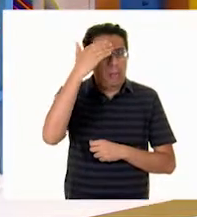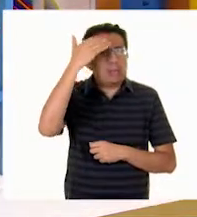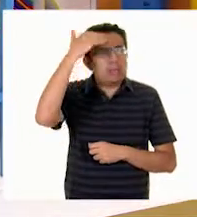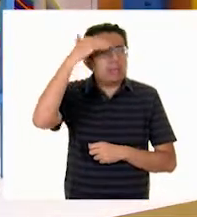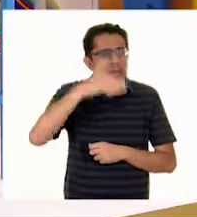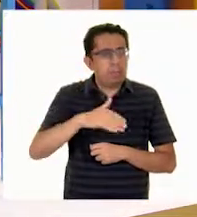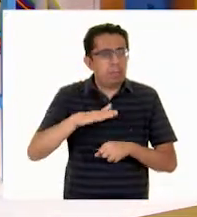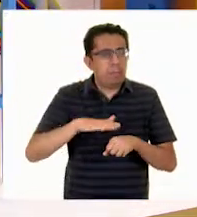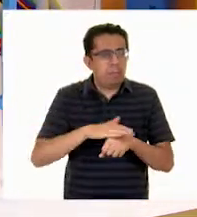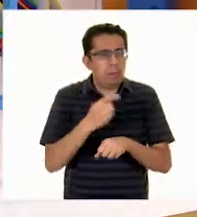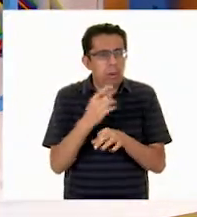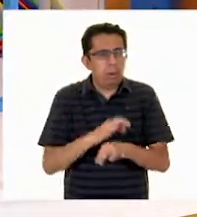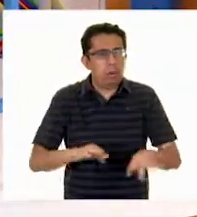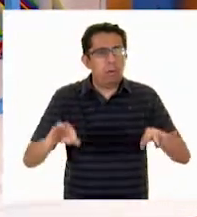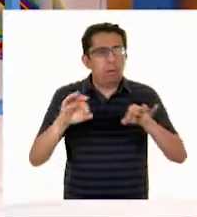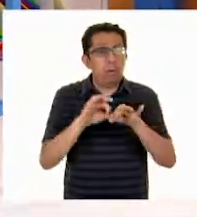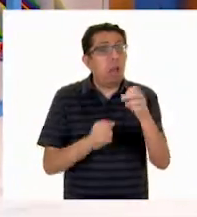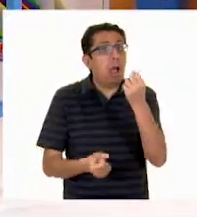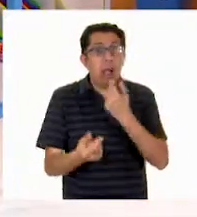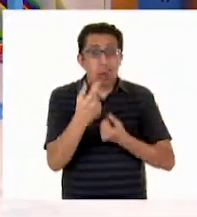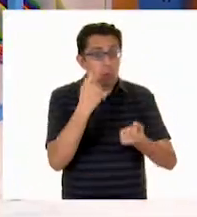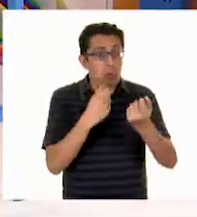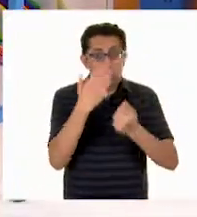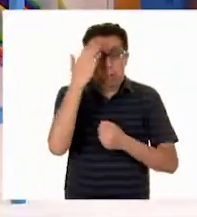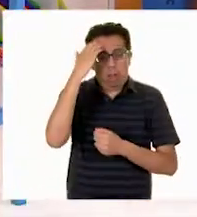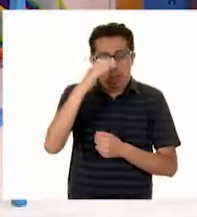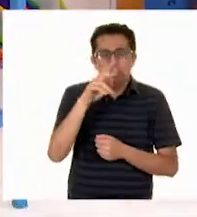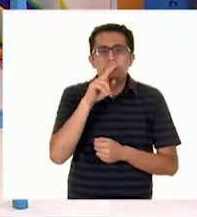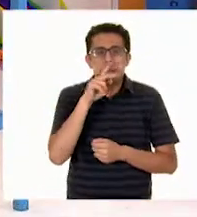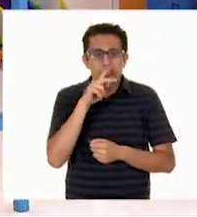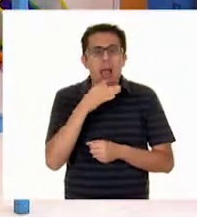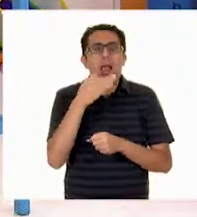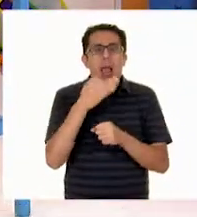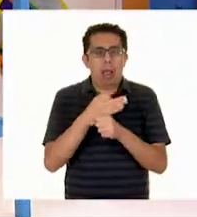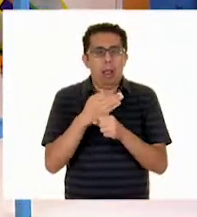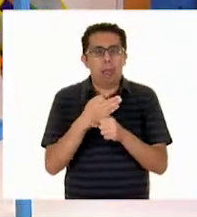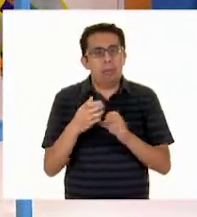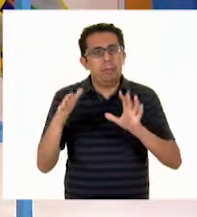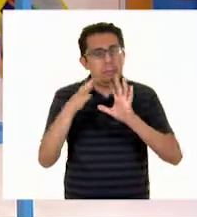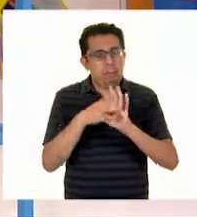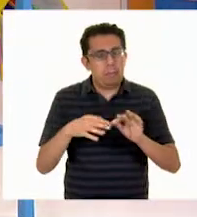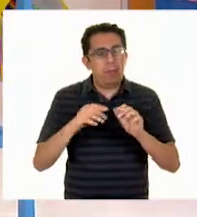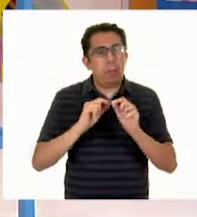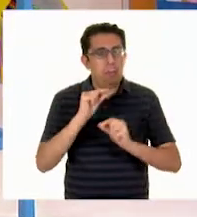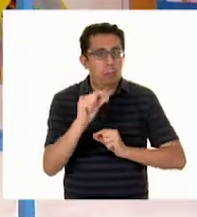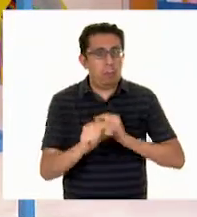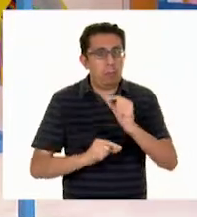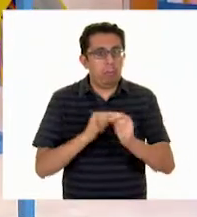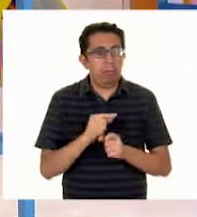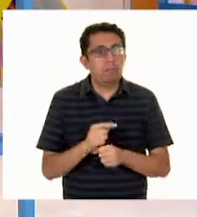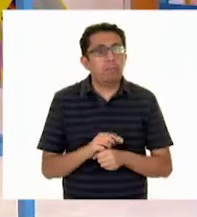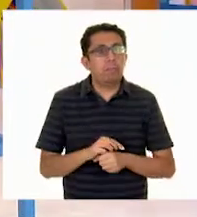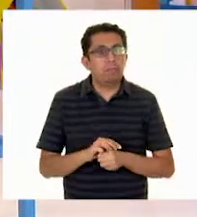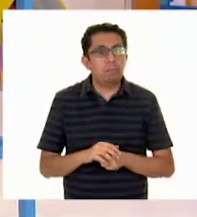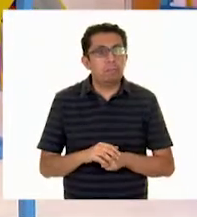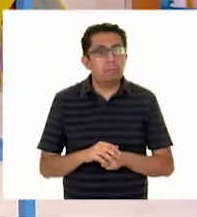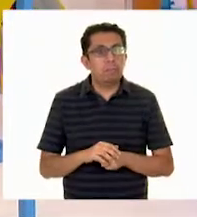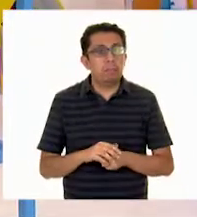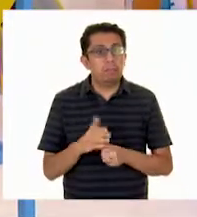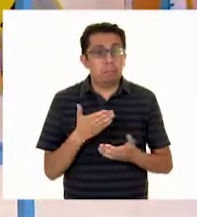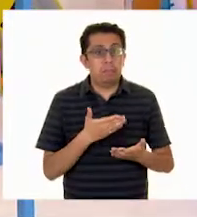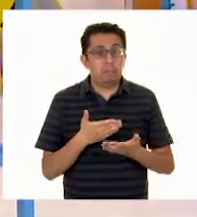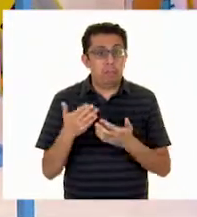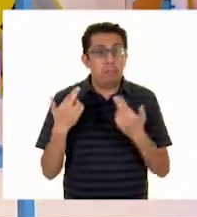qué es tan importante. Para quienes no, no se preocupen, lo vamos a ir conociendo. ¿Qué les parece si vamos con una voz